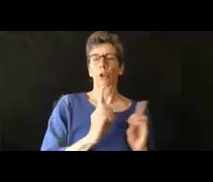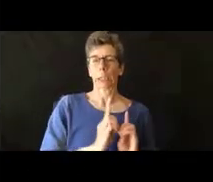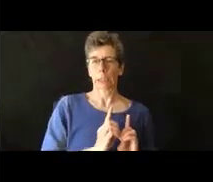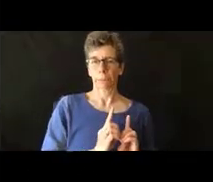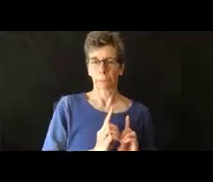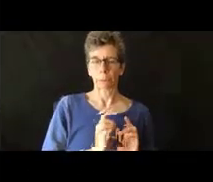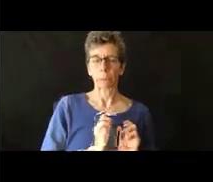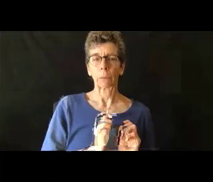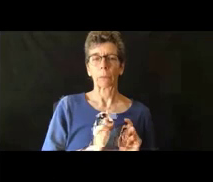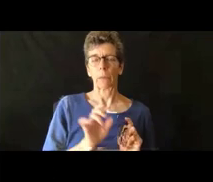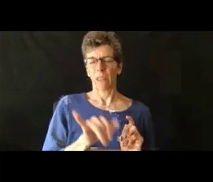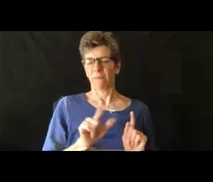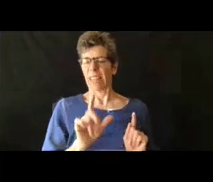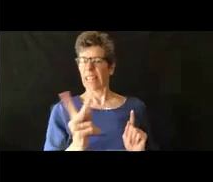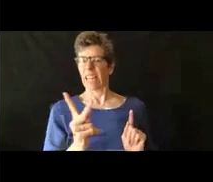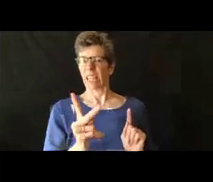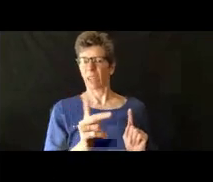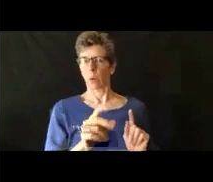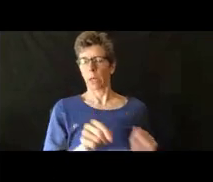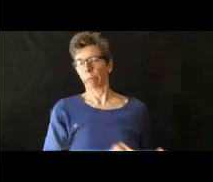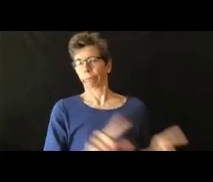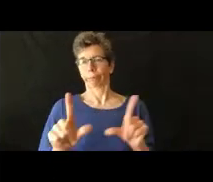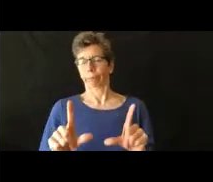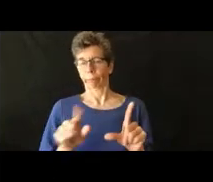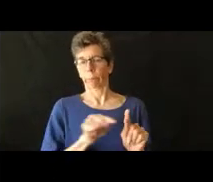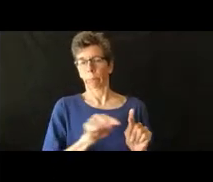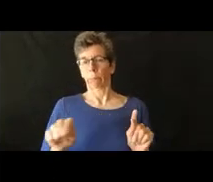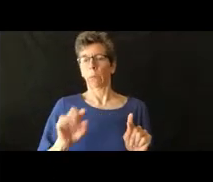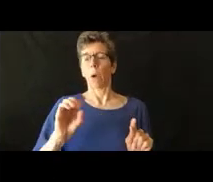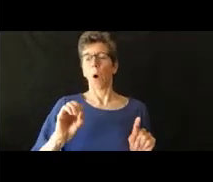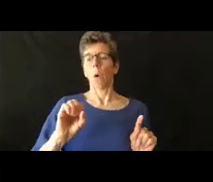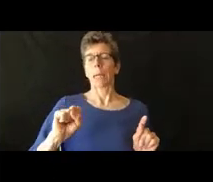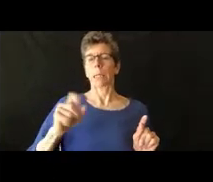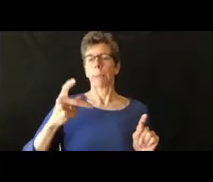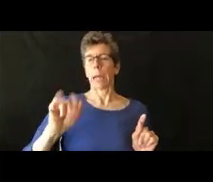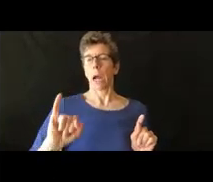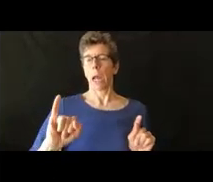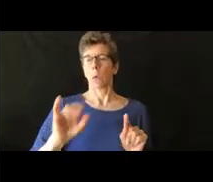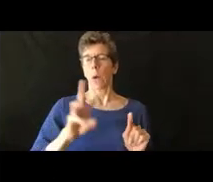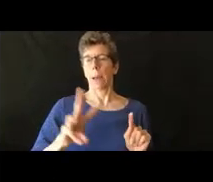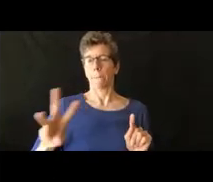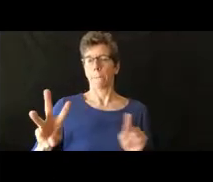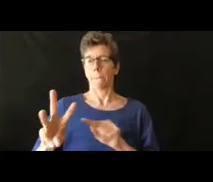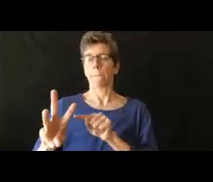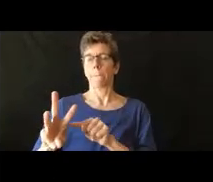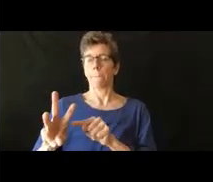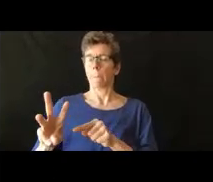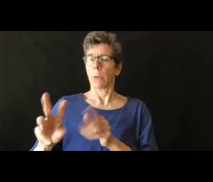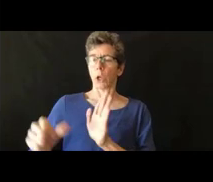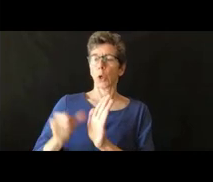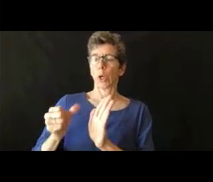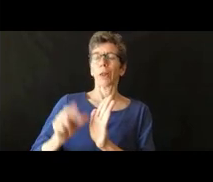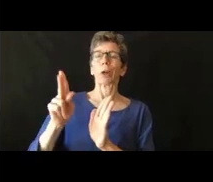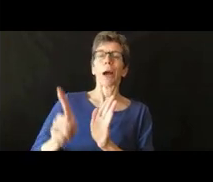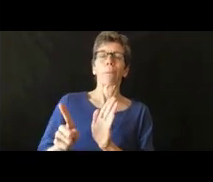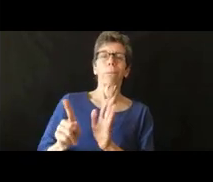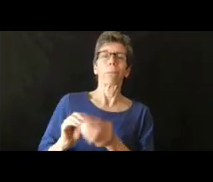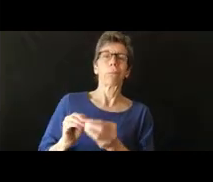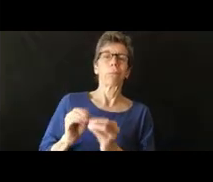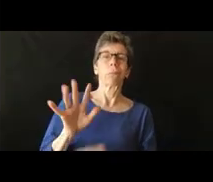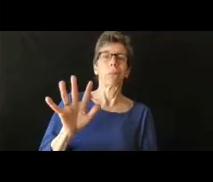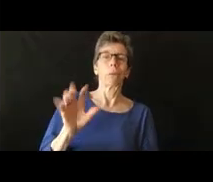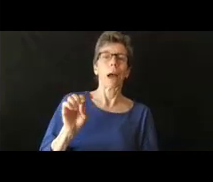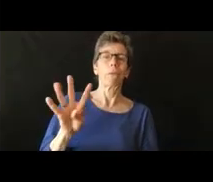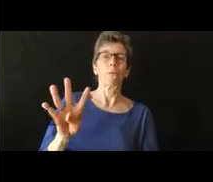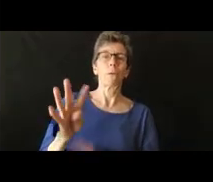las quejas de equidad los lleva a una página del sitio web de OSPI donde pueden ver toda la ley 504